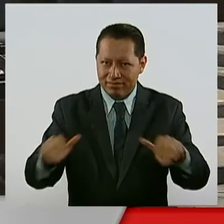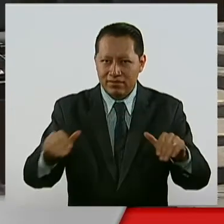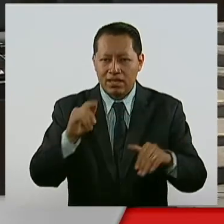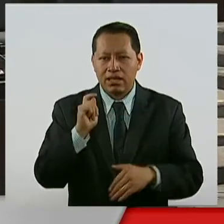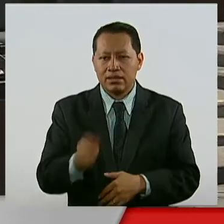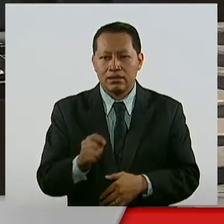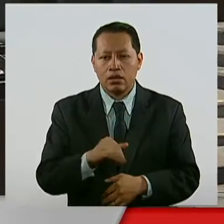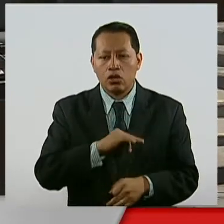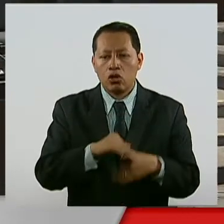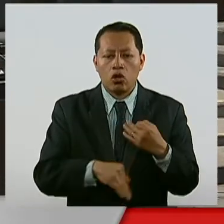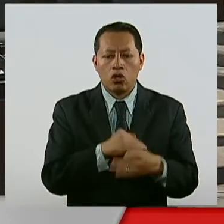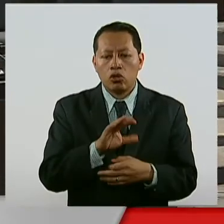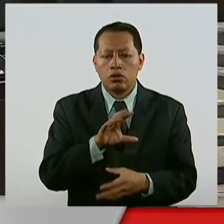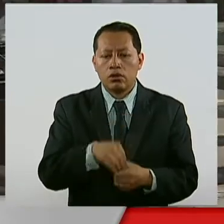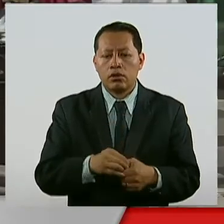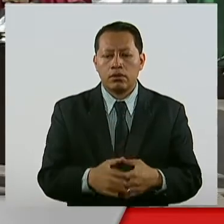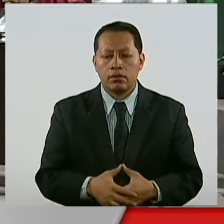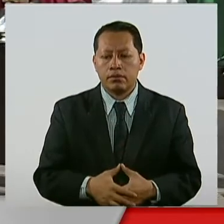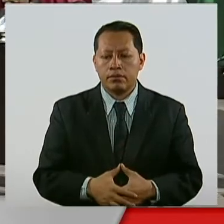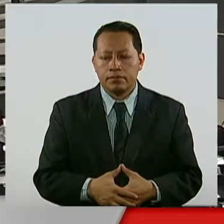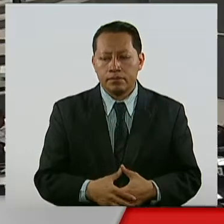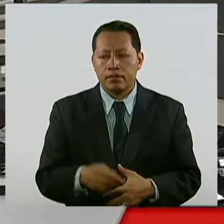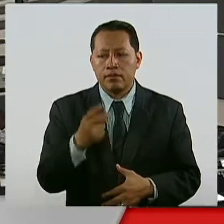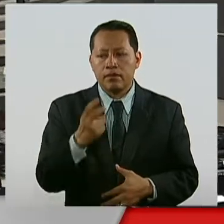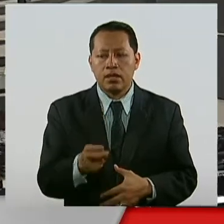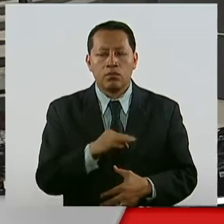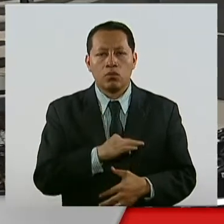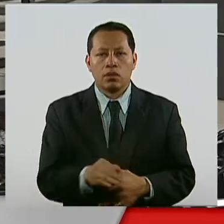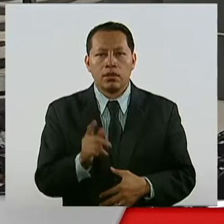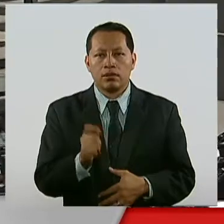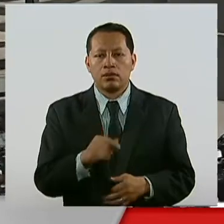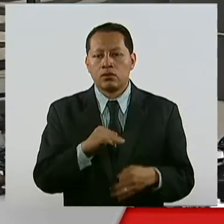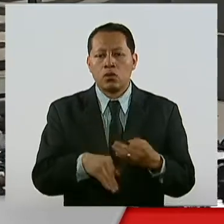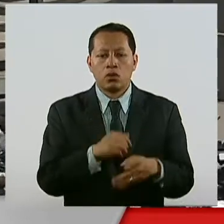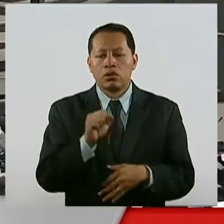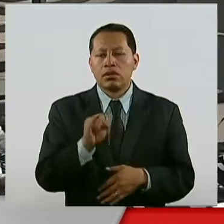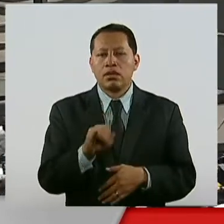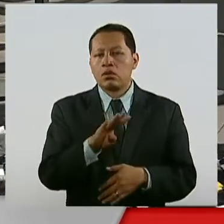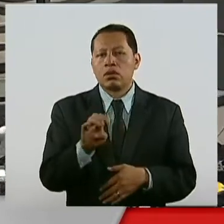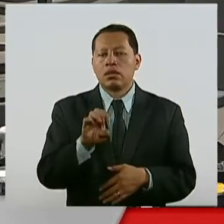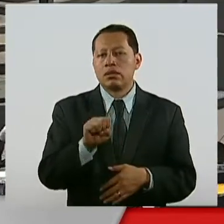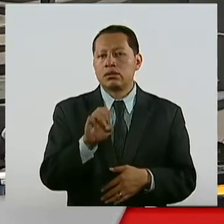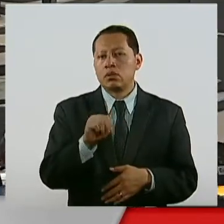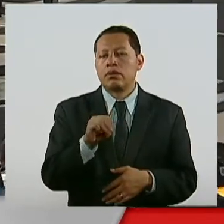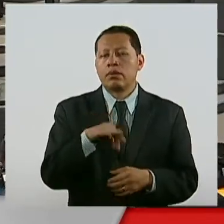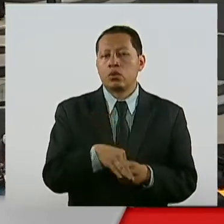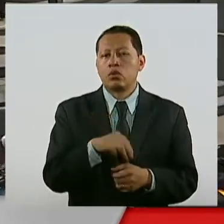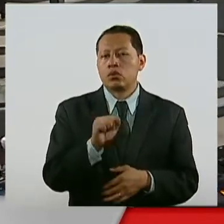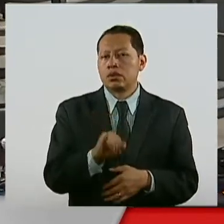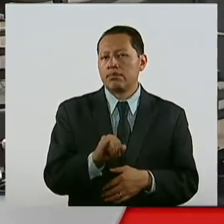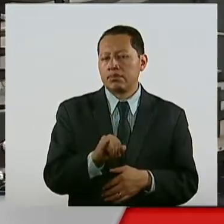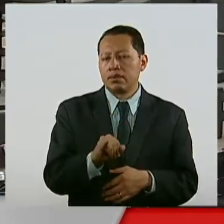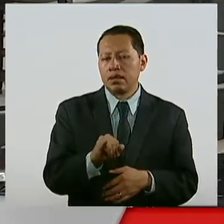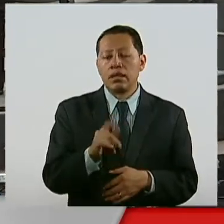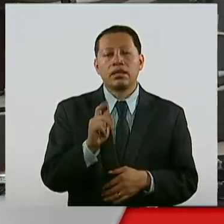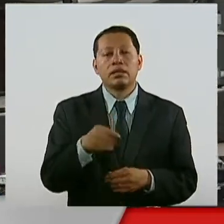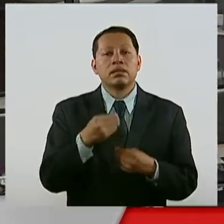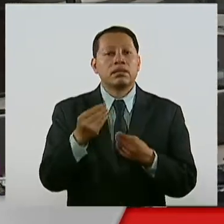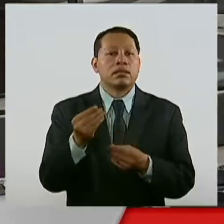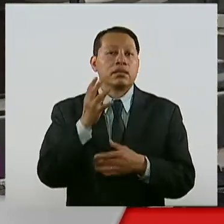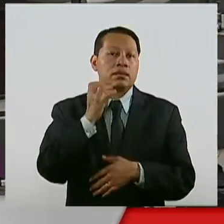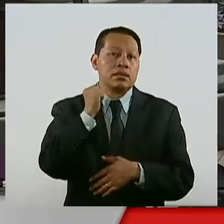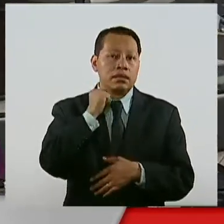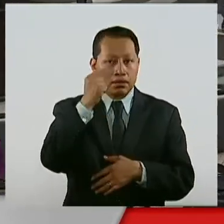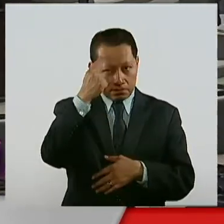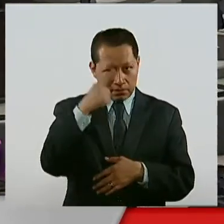todos y todas. Este dictamen quedó avalado por unanimidad de 469 votos en pro y se envió al Senado de la